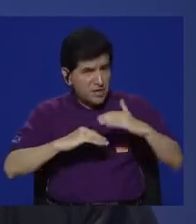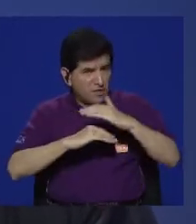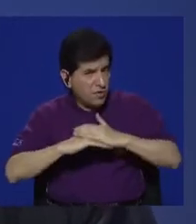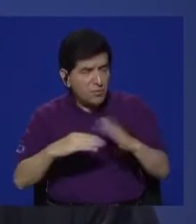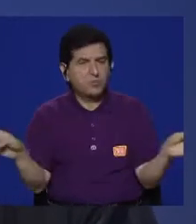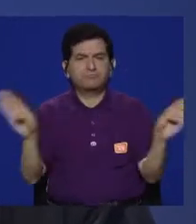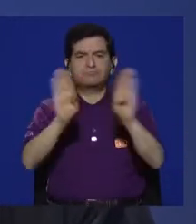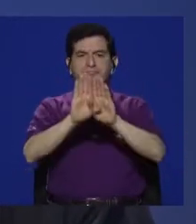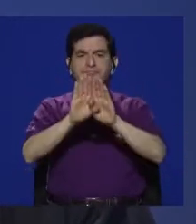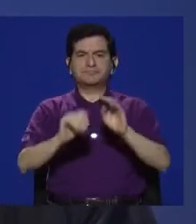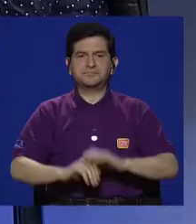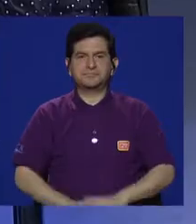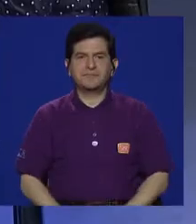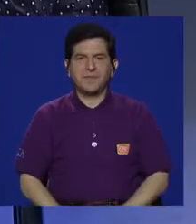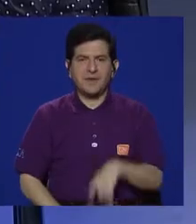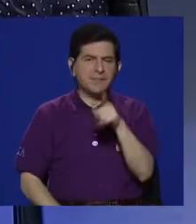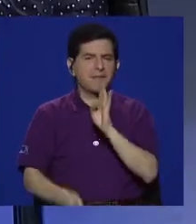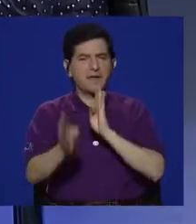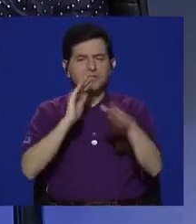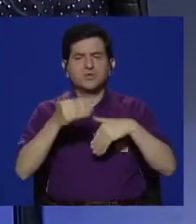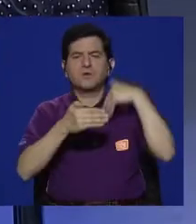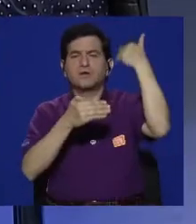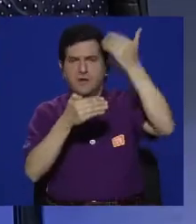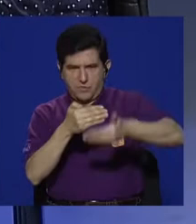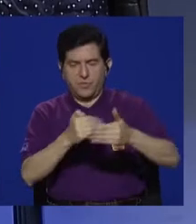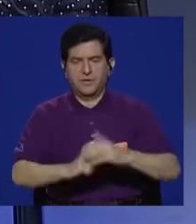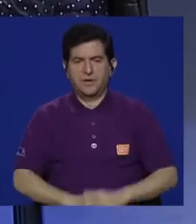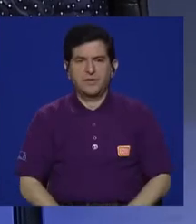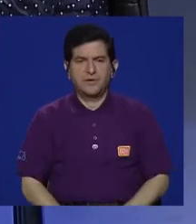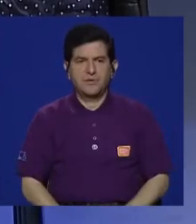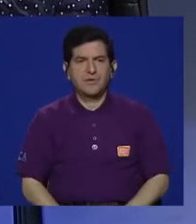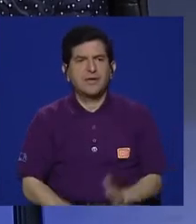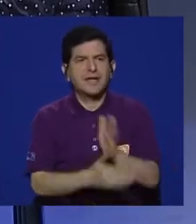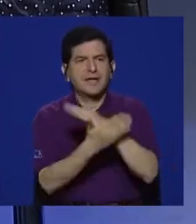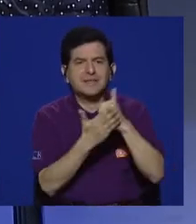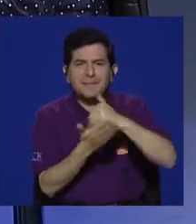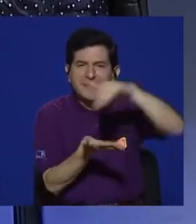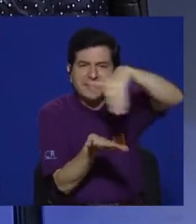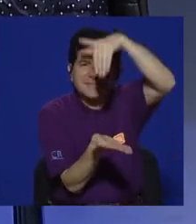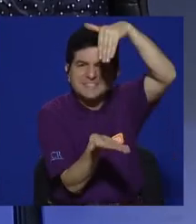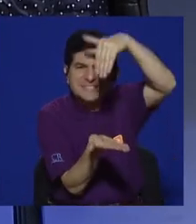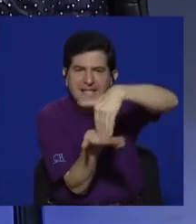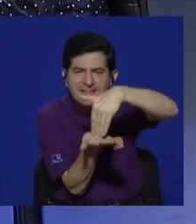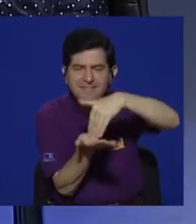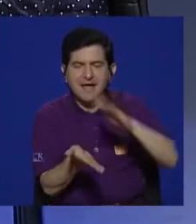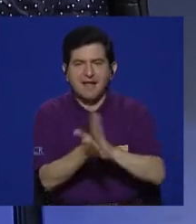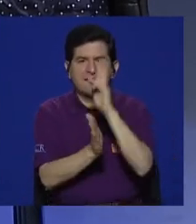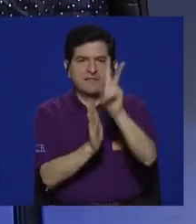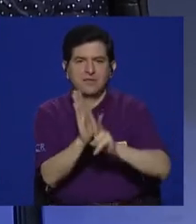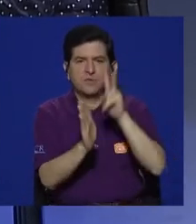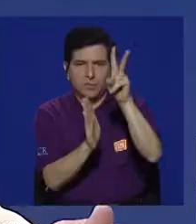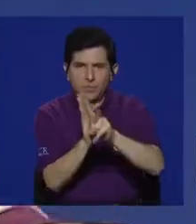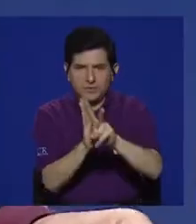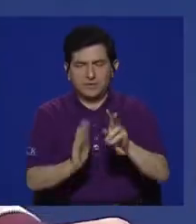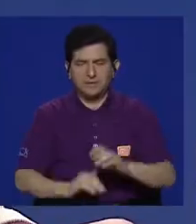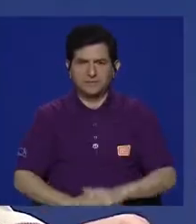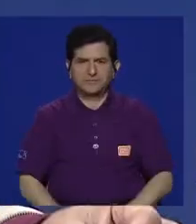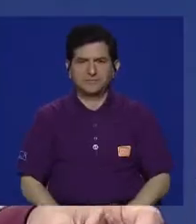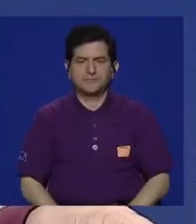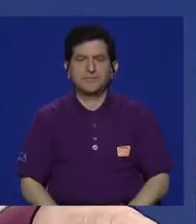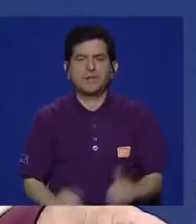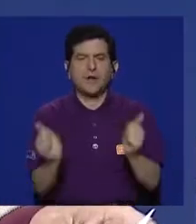incómodos, se cierran. Y de eso vamos a hablar en el siguiente bloque, porque es como la parte medular de este documental,